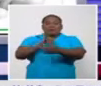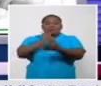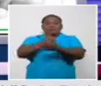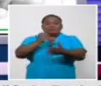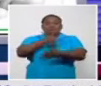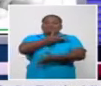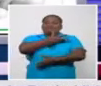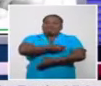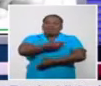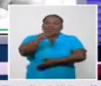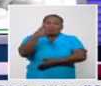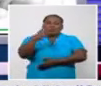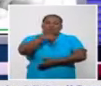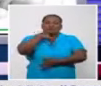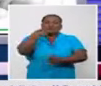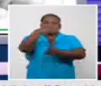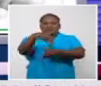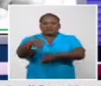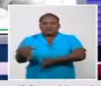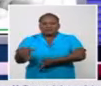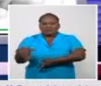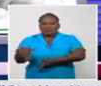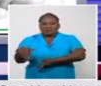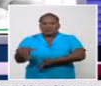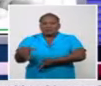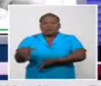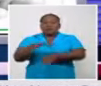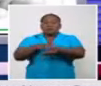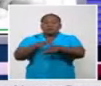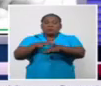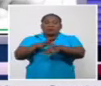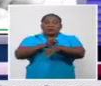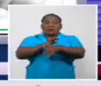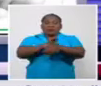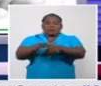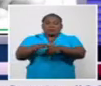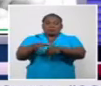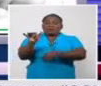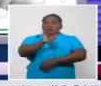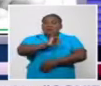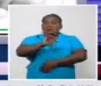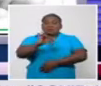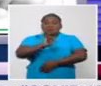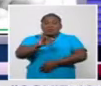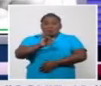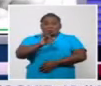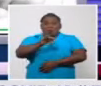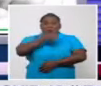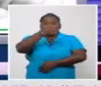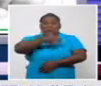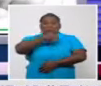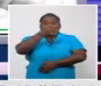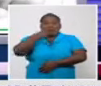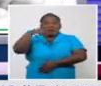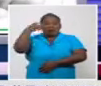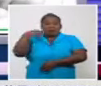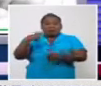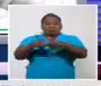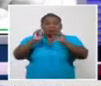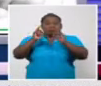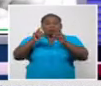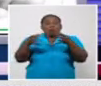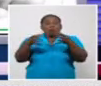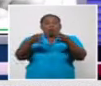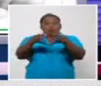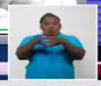cubanos a consecuencia de la enfermedad. También conocíamos ayer que durante la reunión del Grupo Temporal de Trabajo para